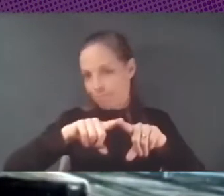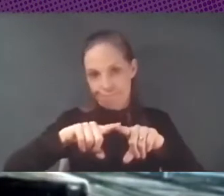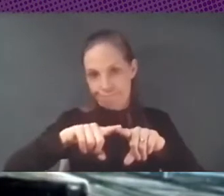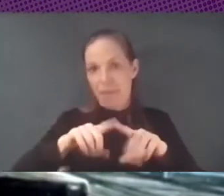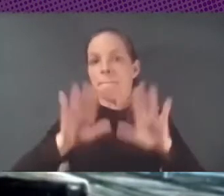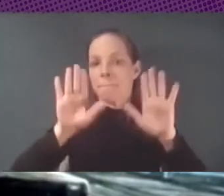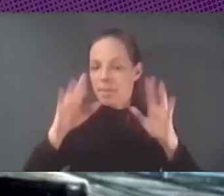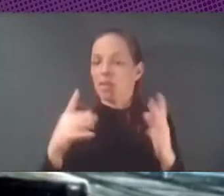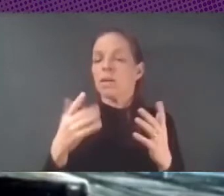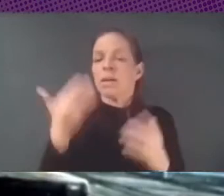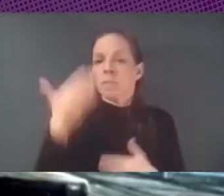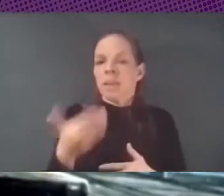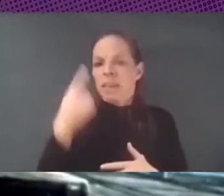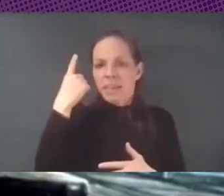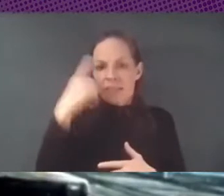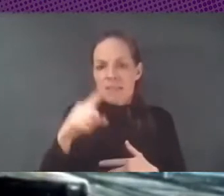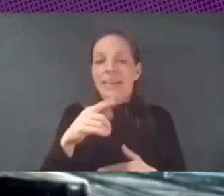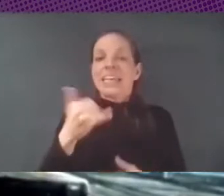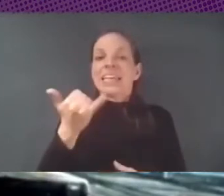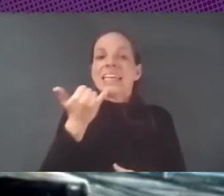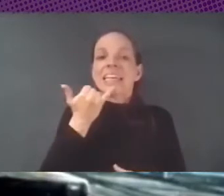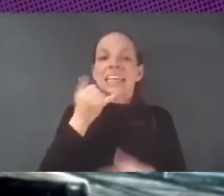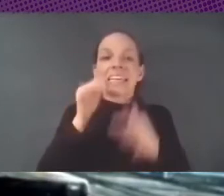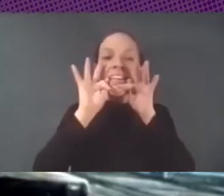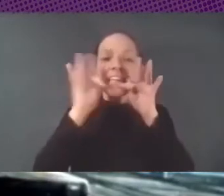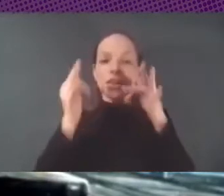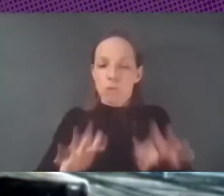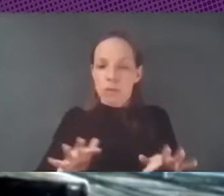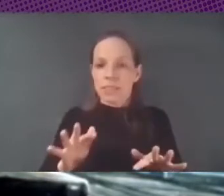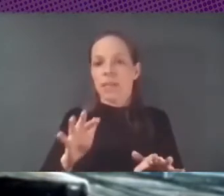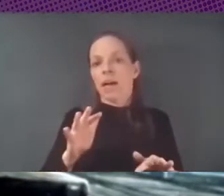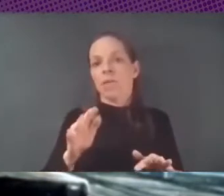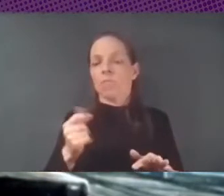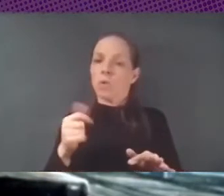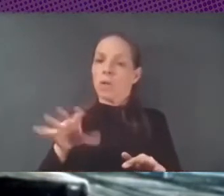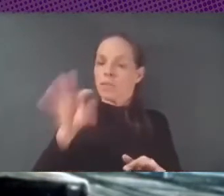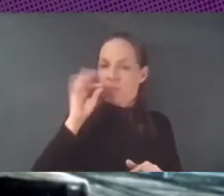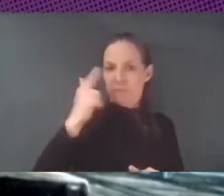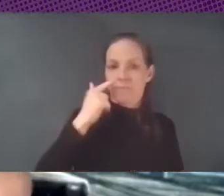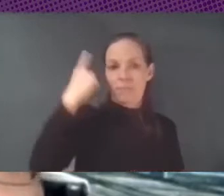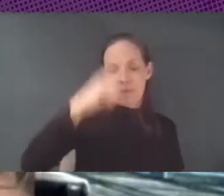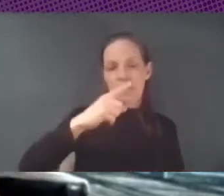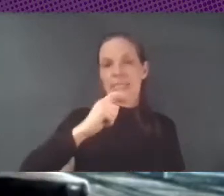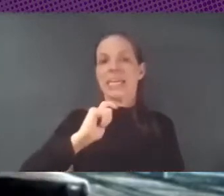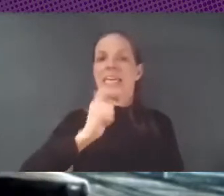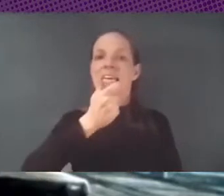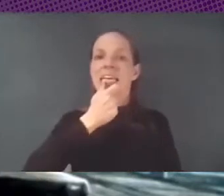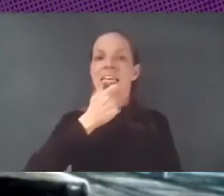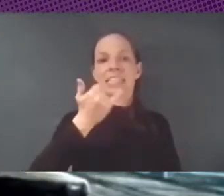hacer una discusión lingüística, ¿no? De la dominación del inglés como lengua franca. Y,